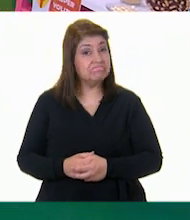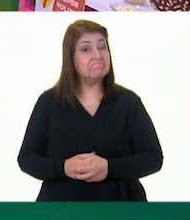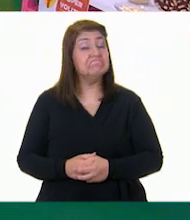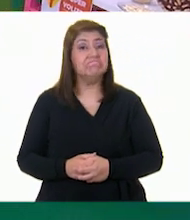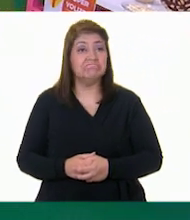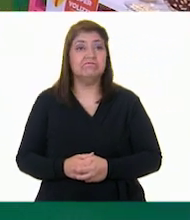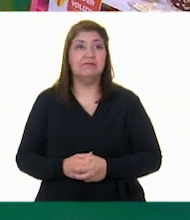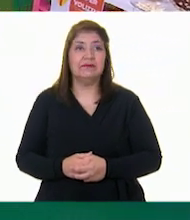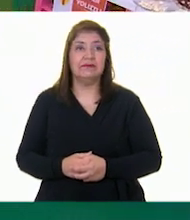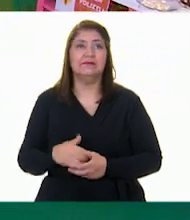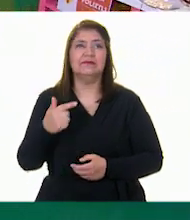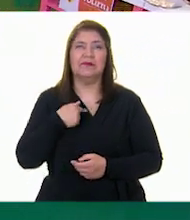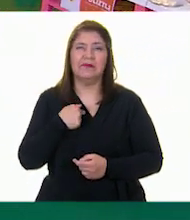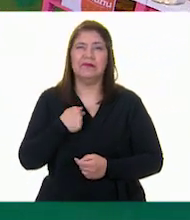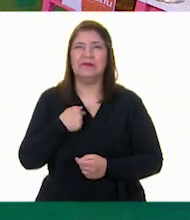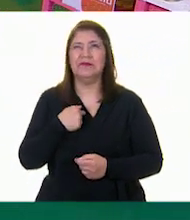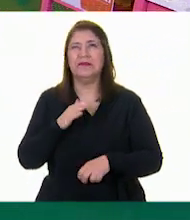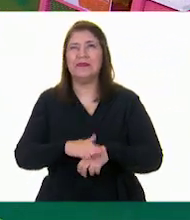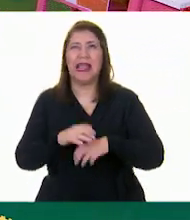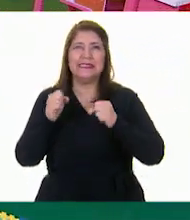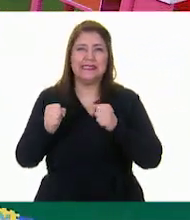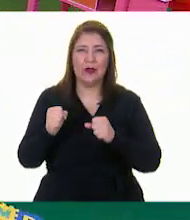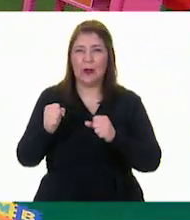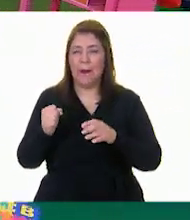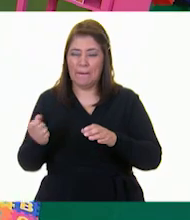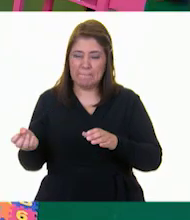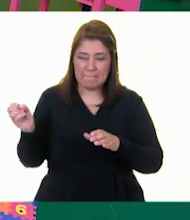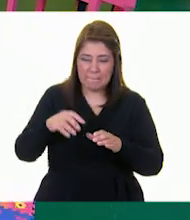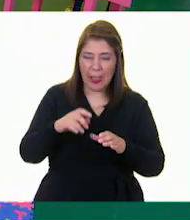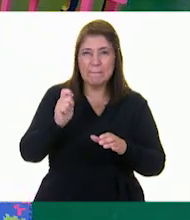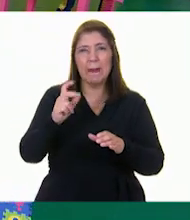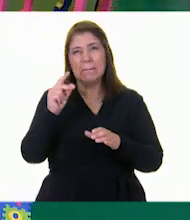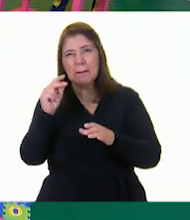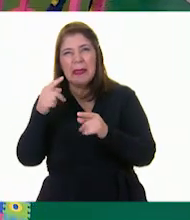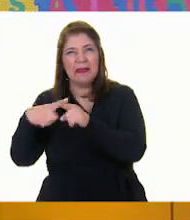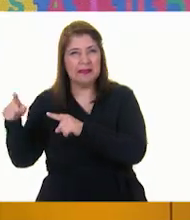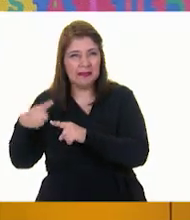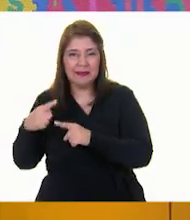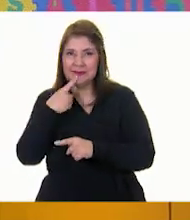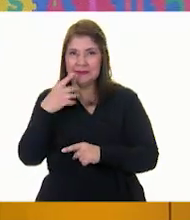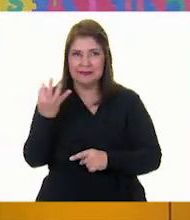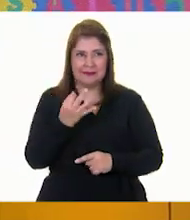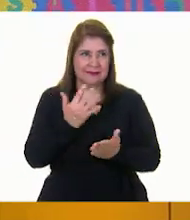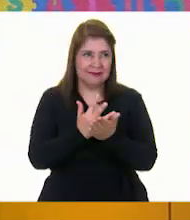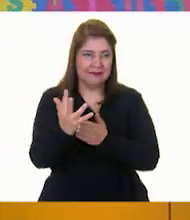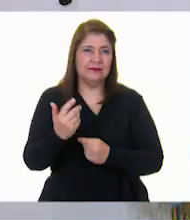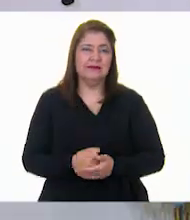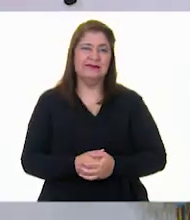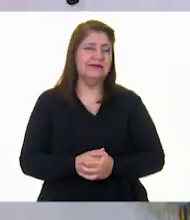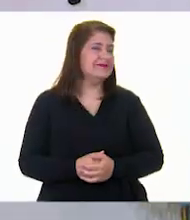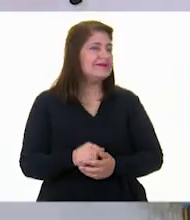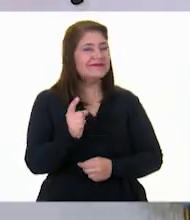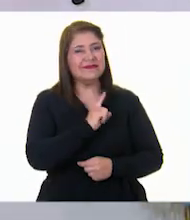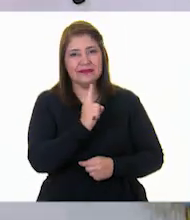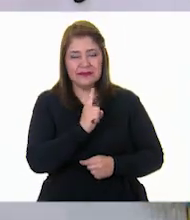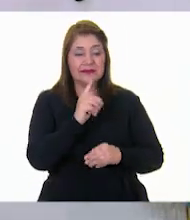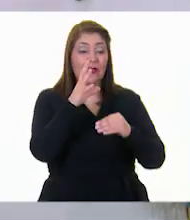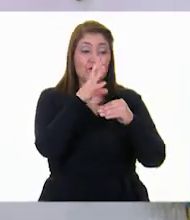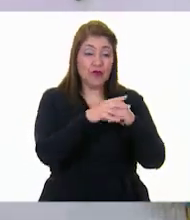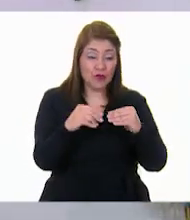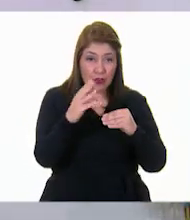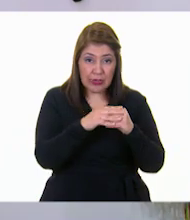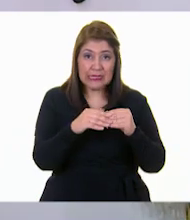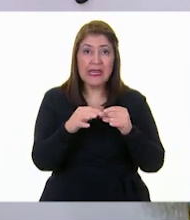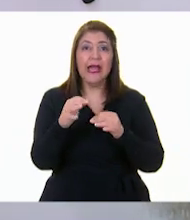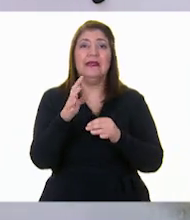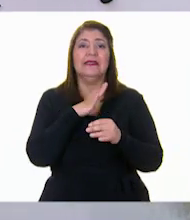Pues yo le hubiera echado unas frituras para que supiera mejor. Ay, Coco Listli, las frutas y las semillas